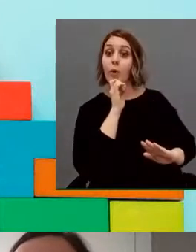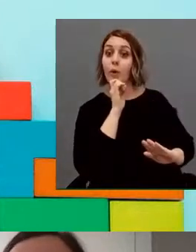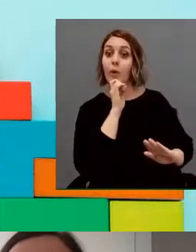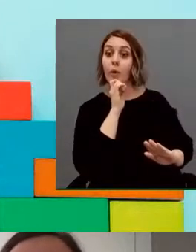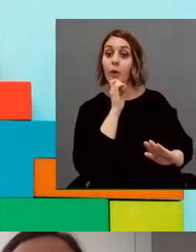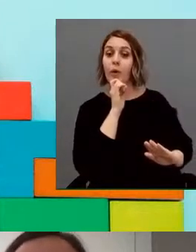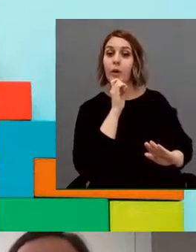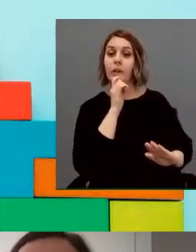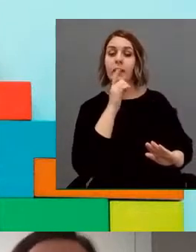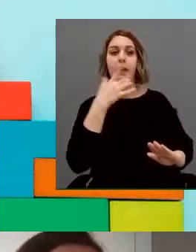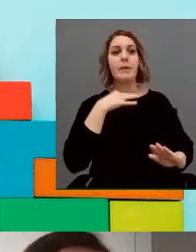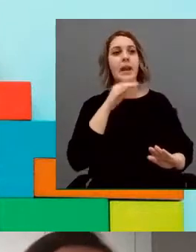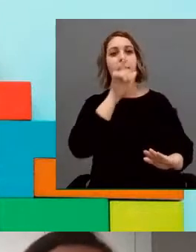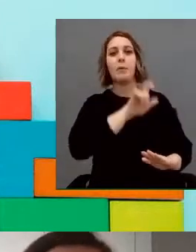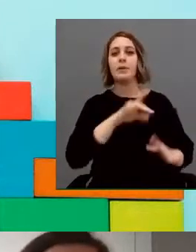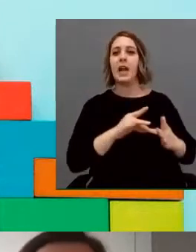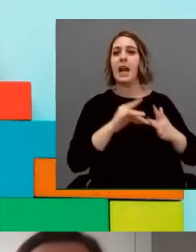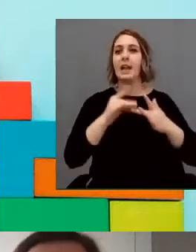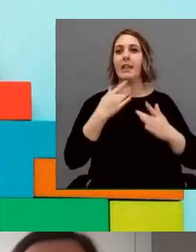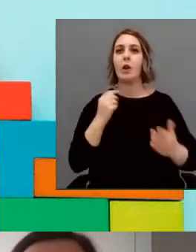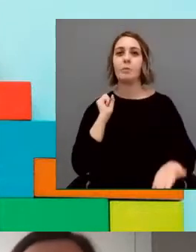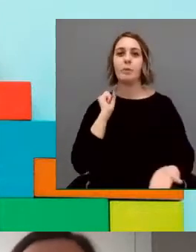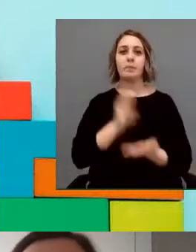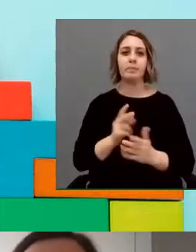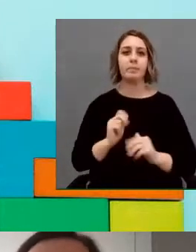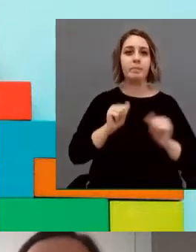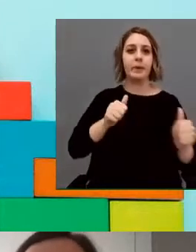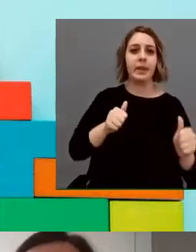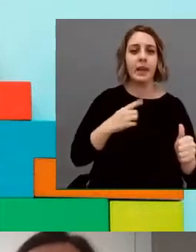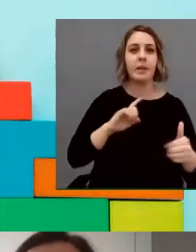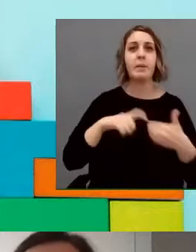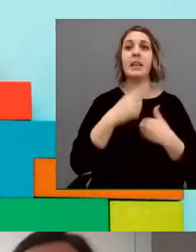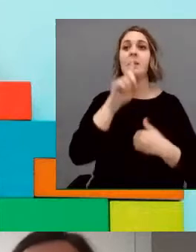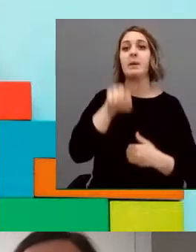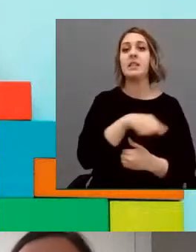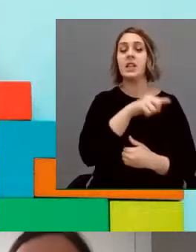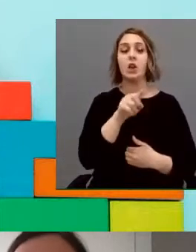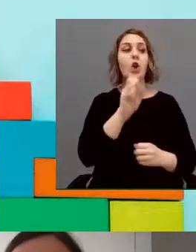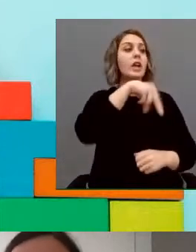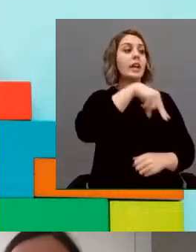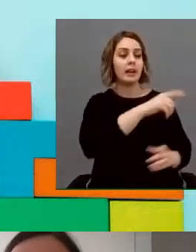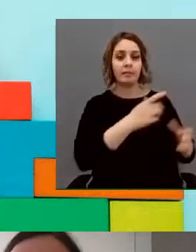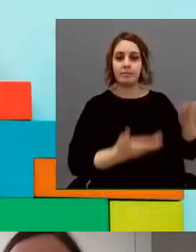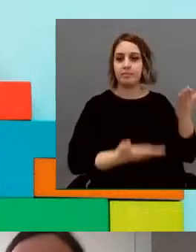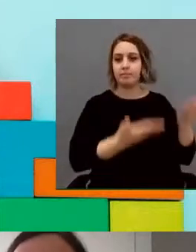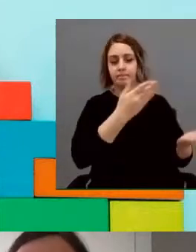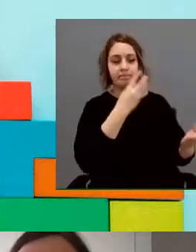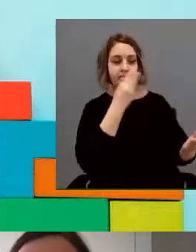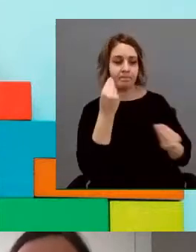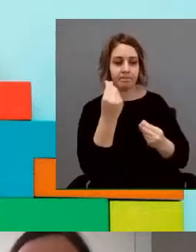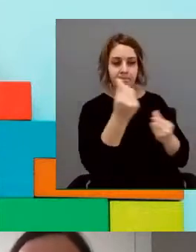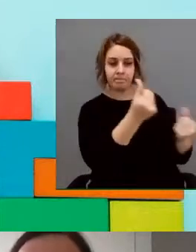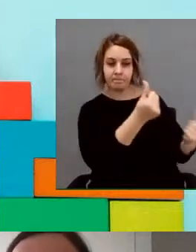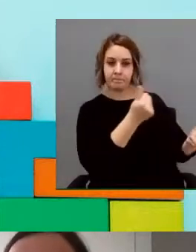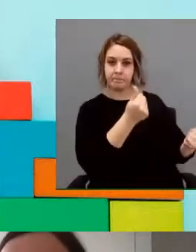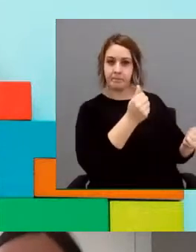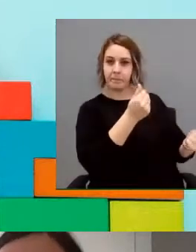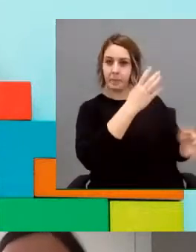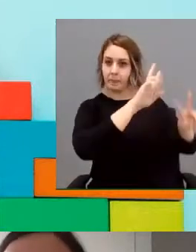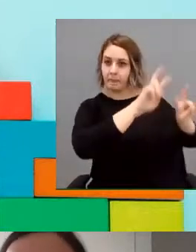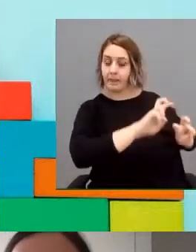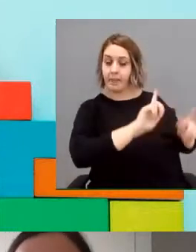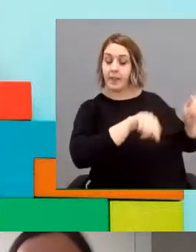cantante, quién toma siempre decisiones, quién no participa. Y me hago una idea de luego a la hora de las